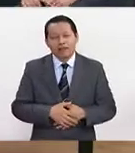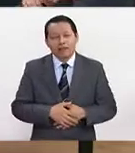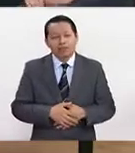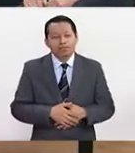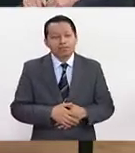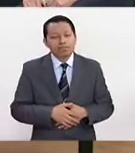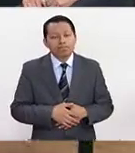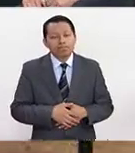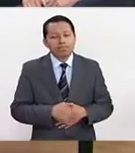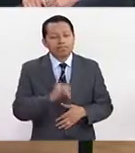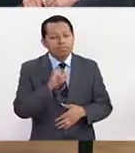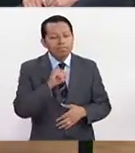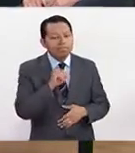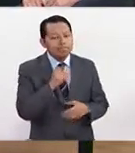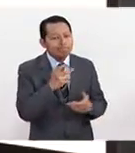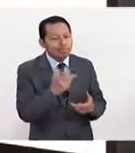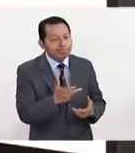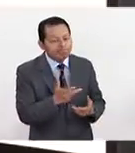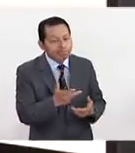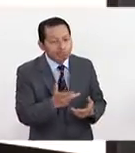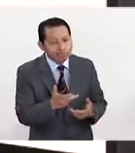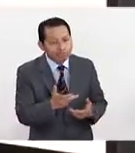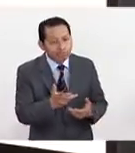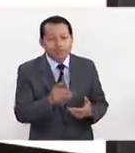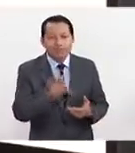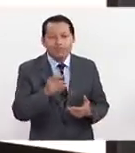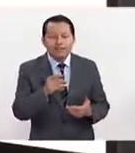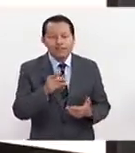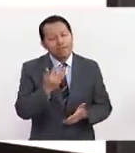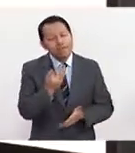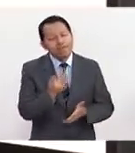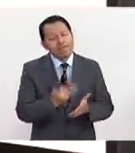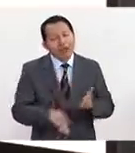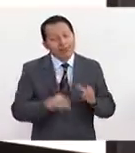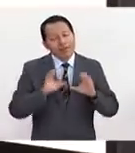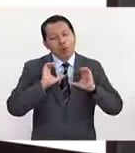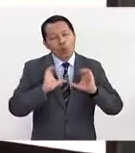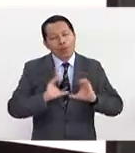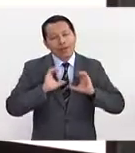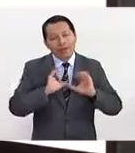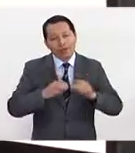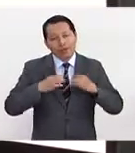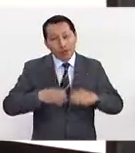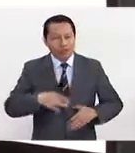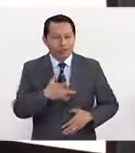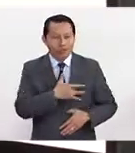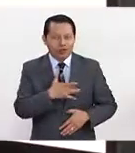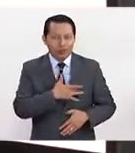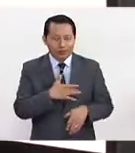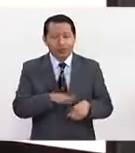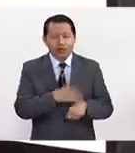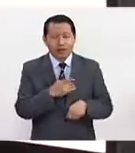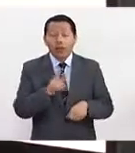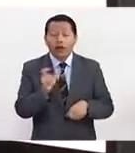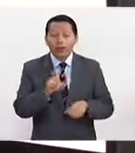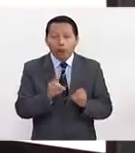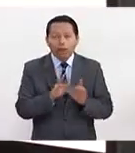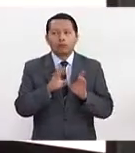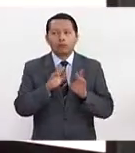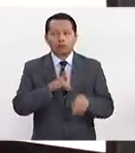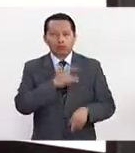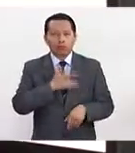Sí, realmente puede ser que no nos cuidemos adecuadamente cuando aparece ya la enfermedad es que empezamos a preocuparnos.